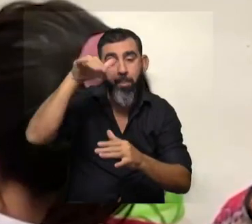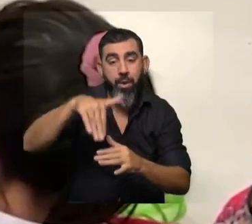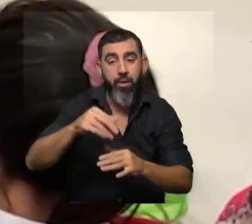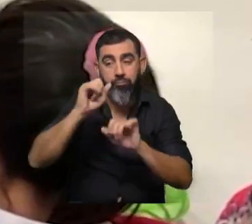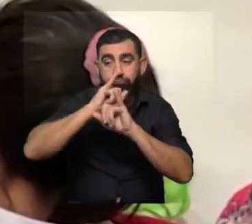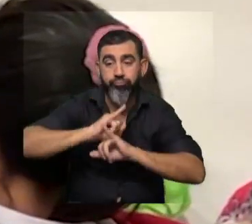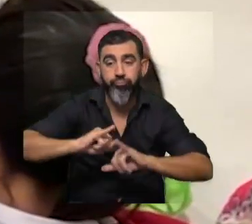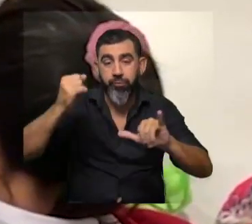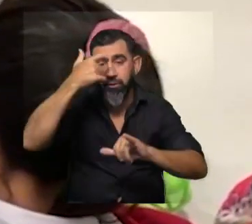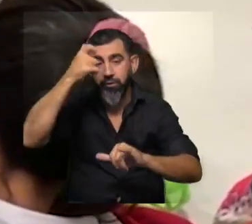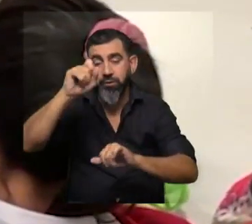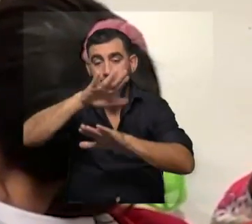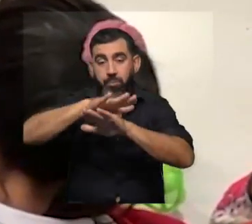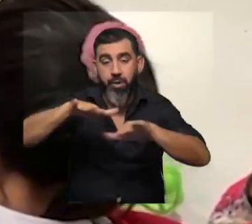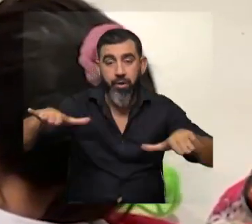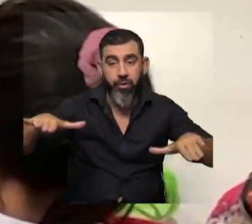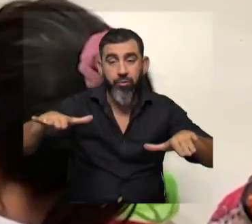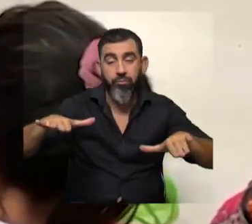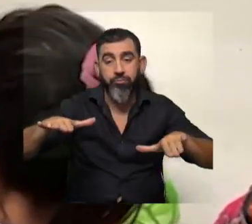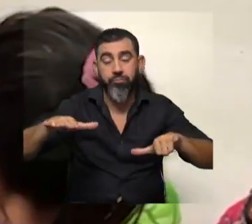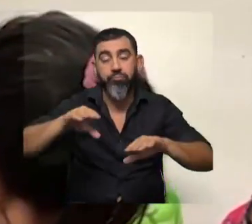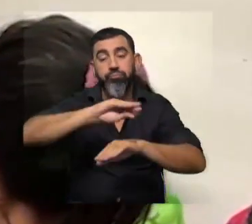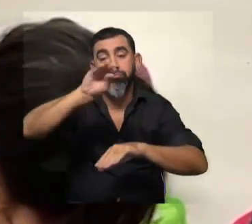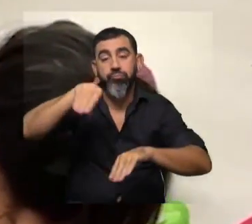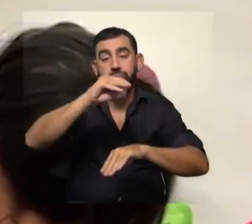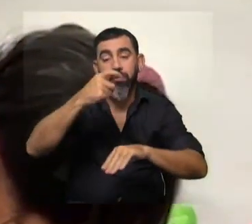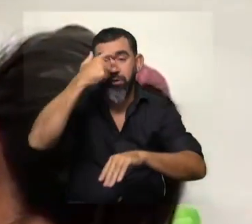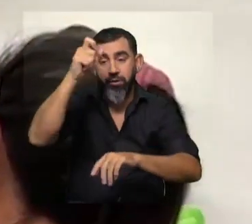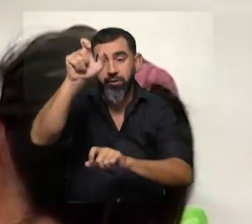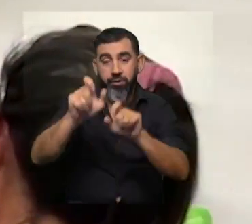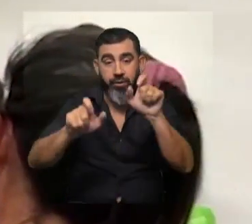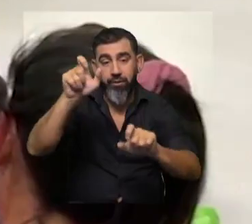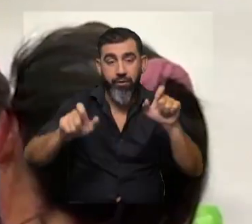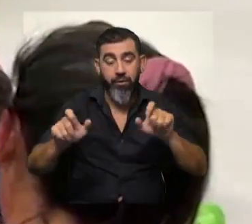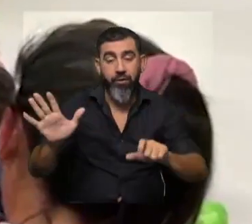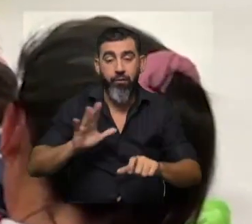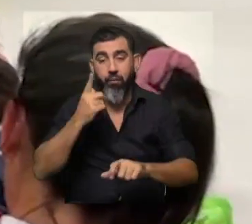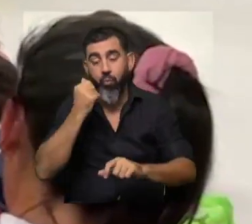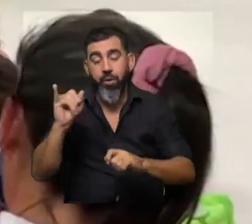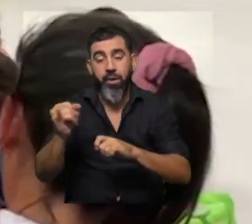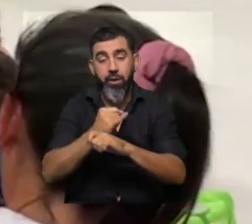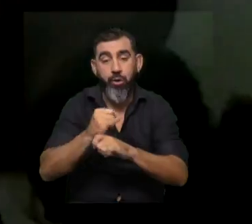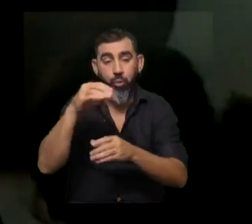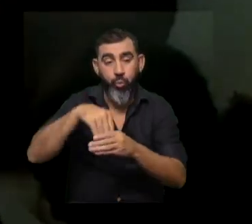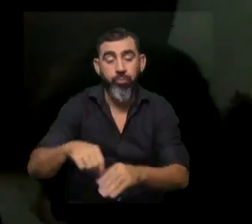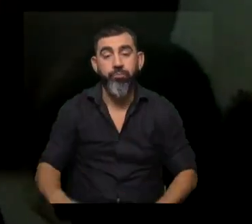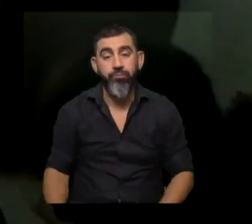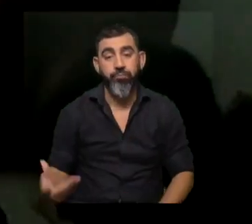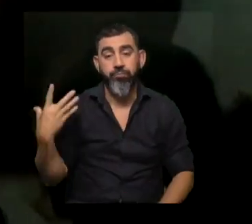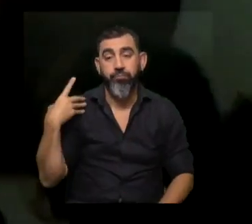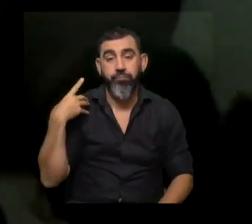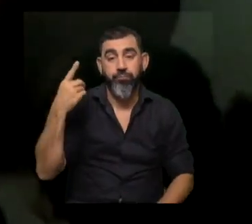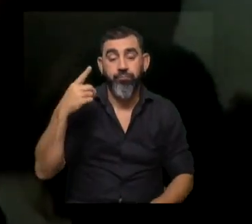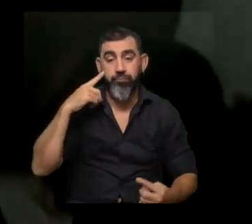ciencia para público infantil y es interpretada por científicas y científicos del Instituto. Dirigida